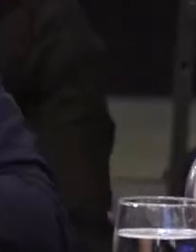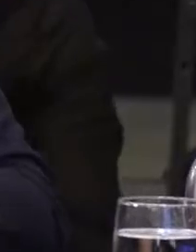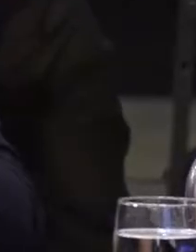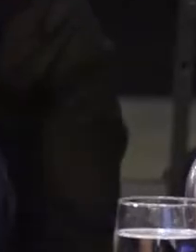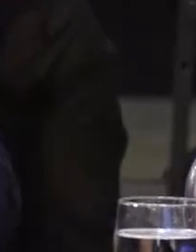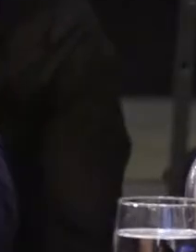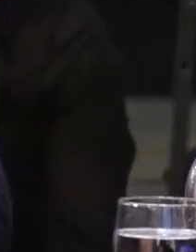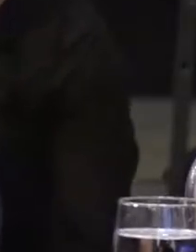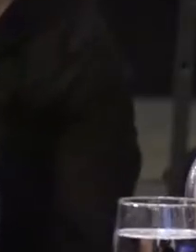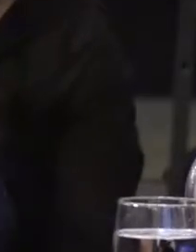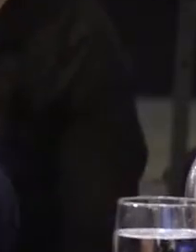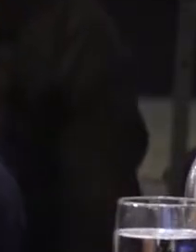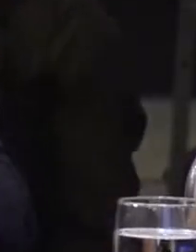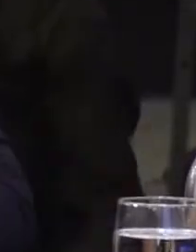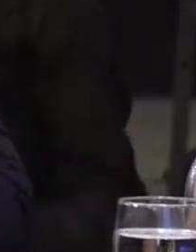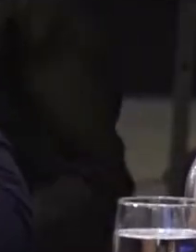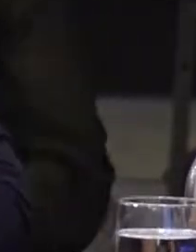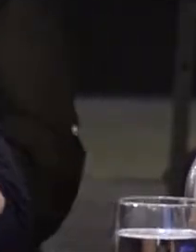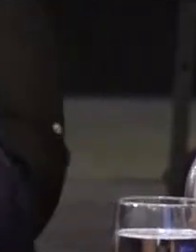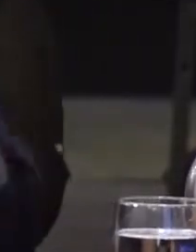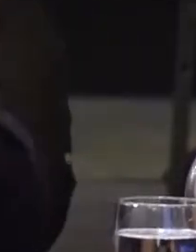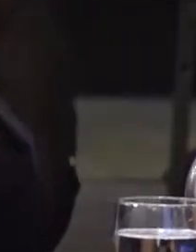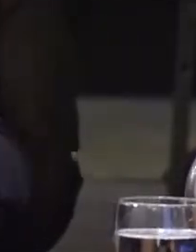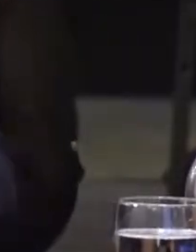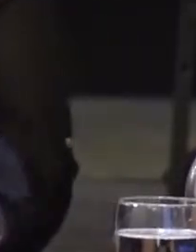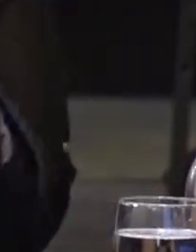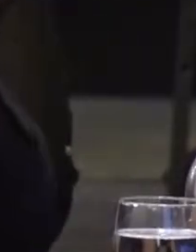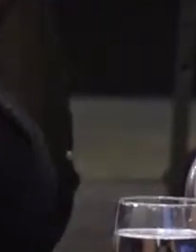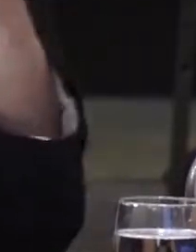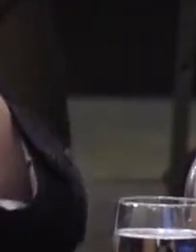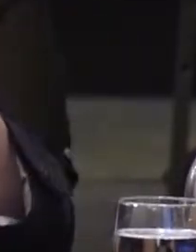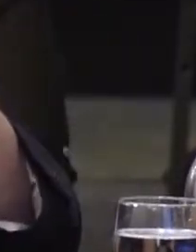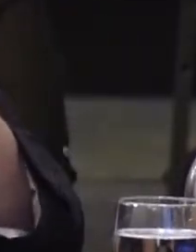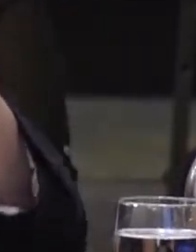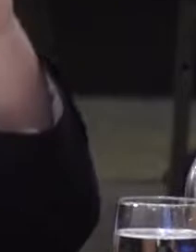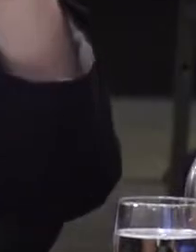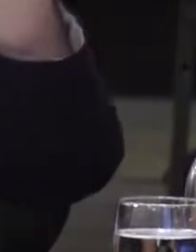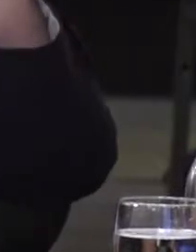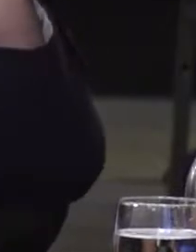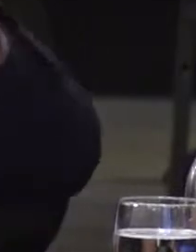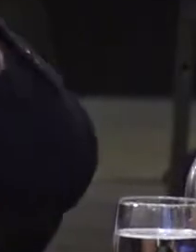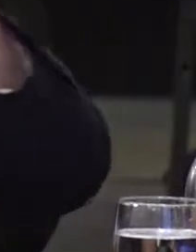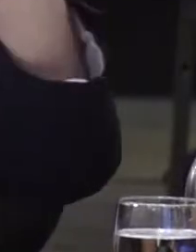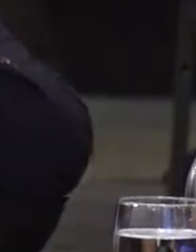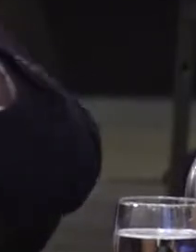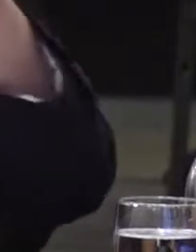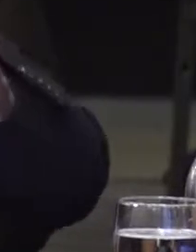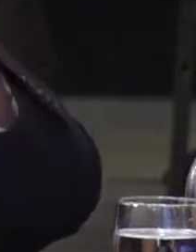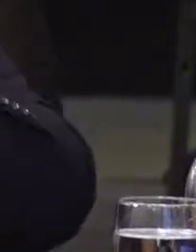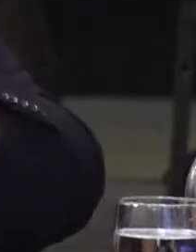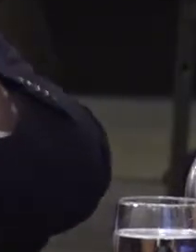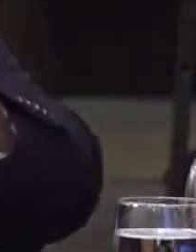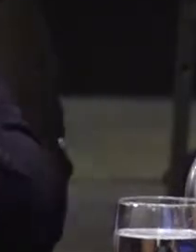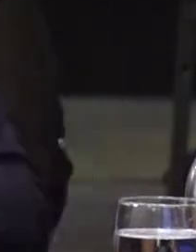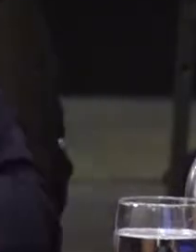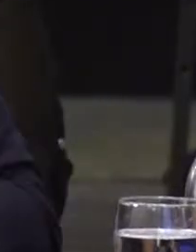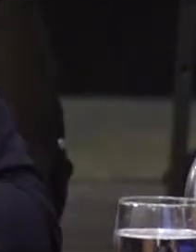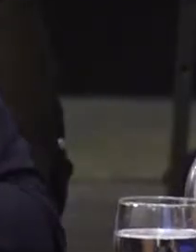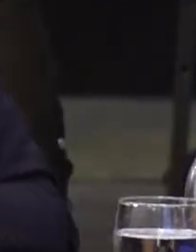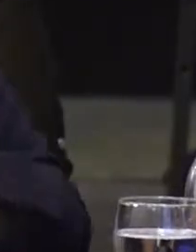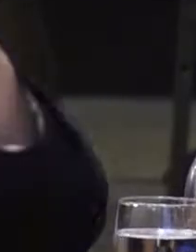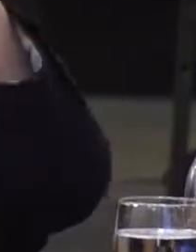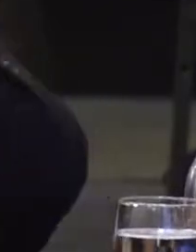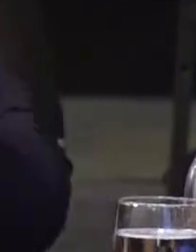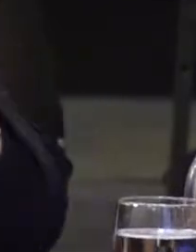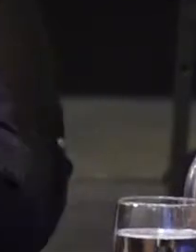Con respecto a lo electoral, quiero pedirles por favor que solvente la situación de personas con discapacidad que no se les